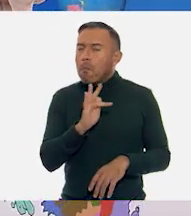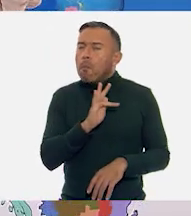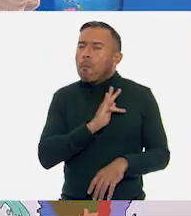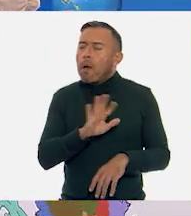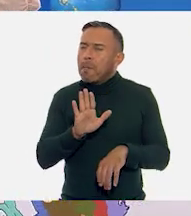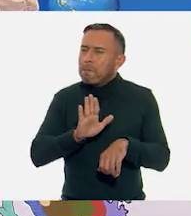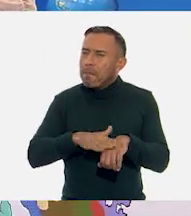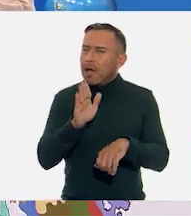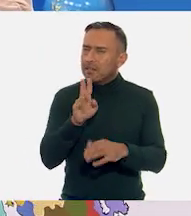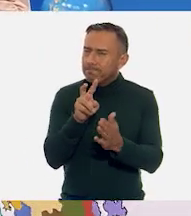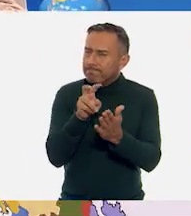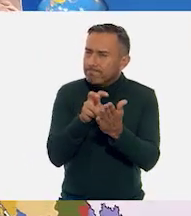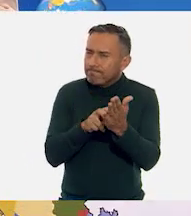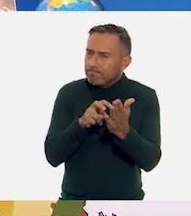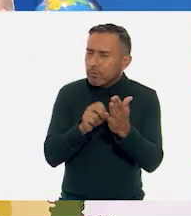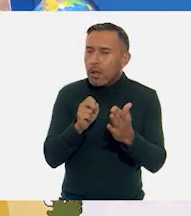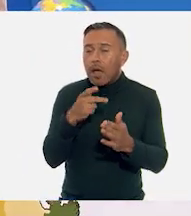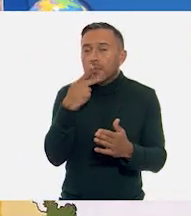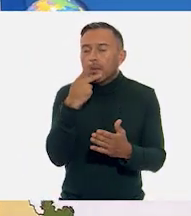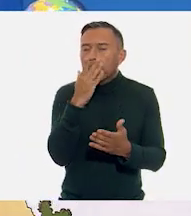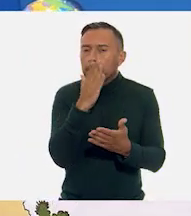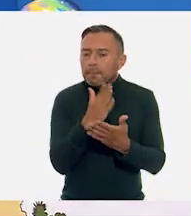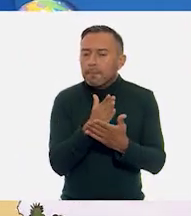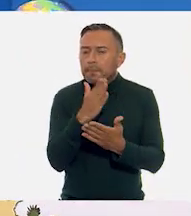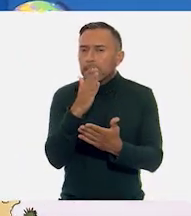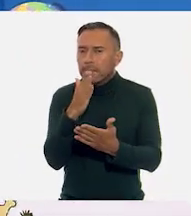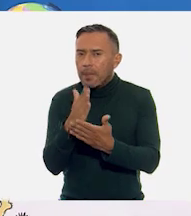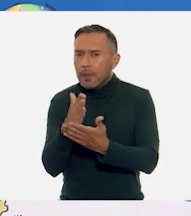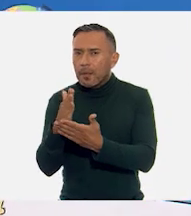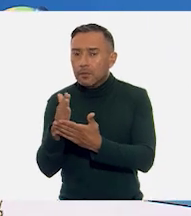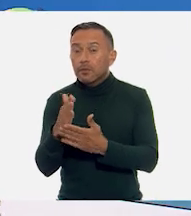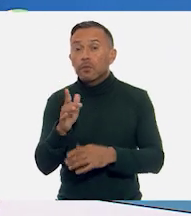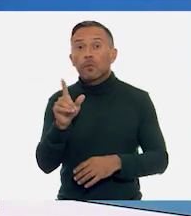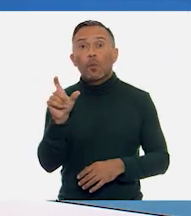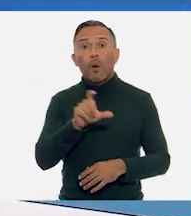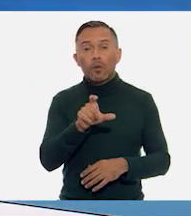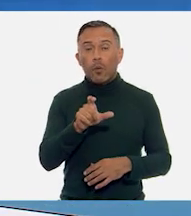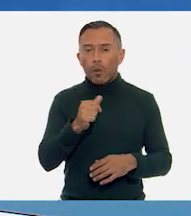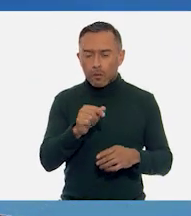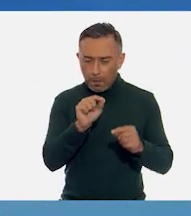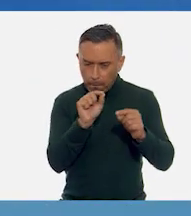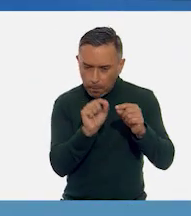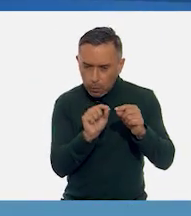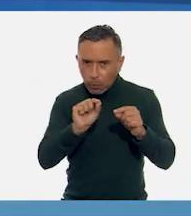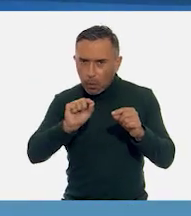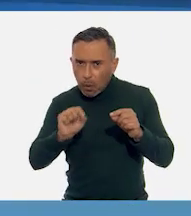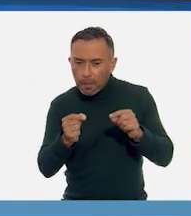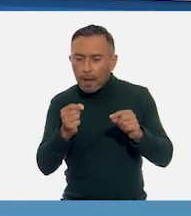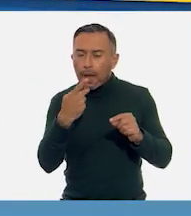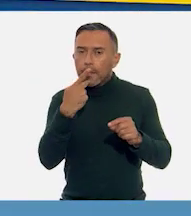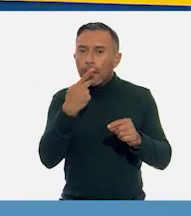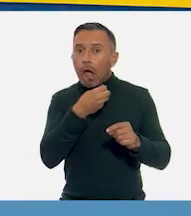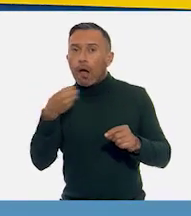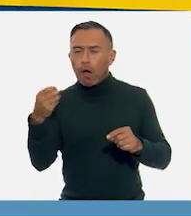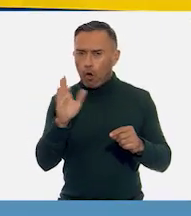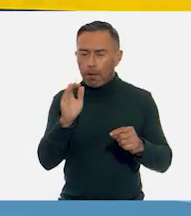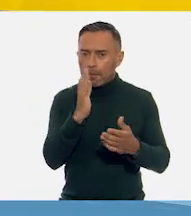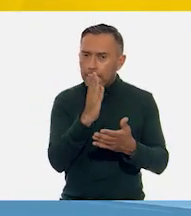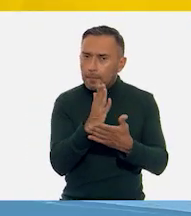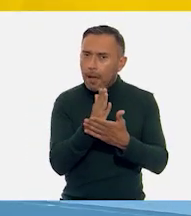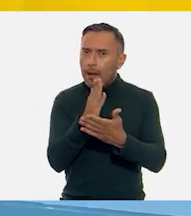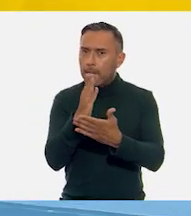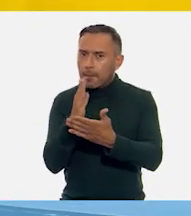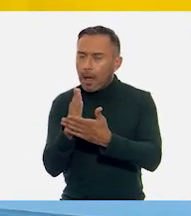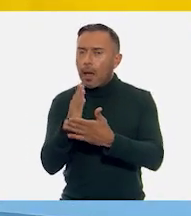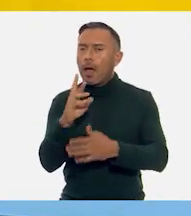más de énfasis en las pausas cada vez que haya un signo de puntuación. Pero, Roberto, así se apreciaría más el ritmo de tu